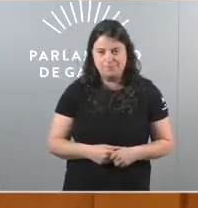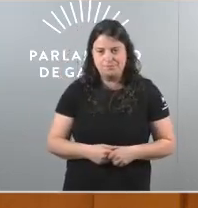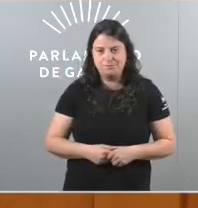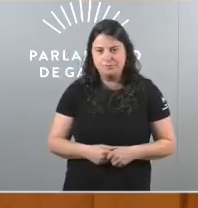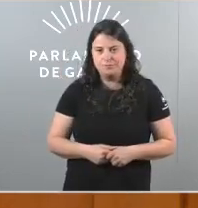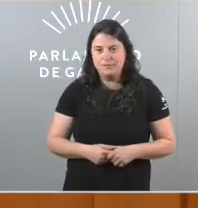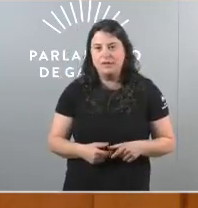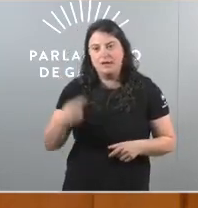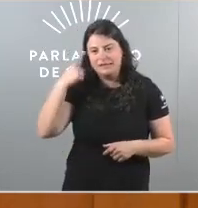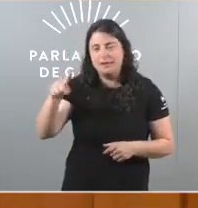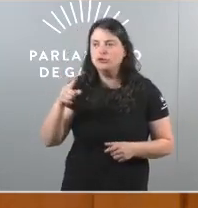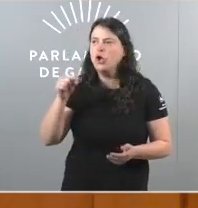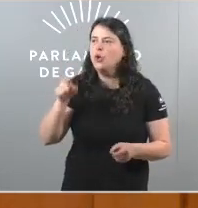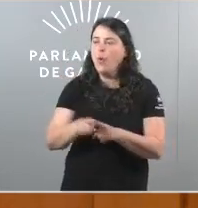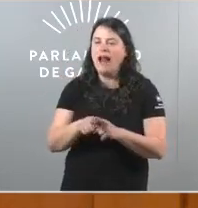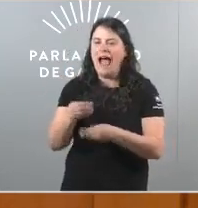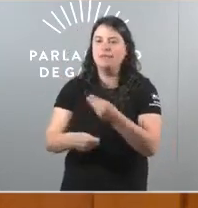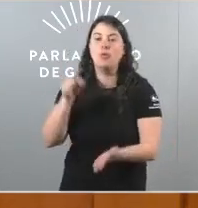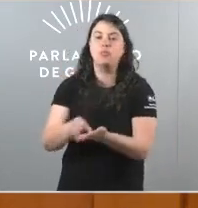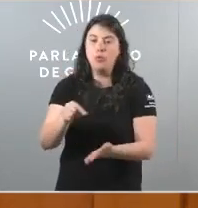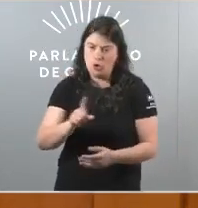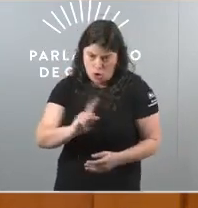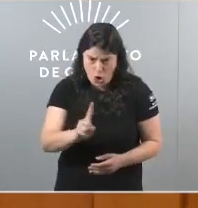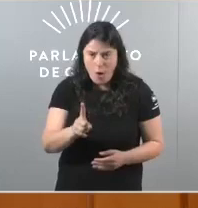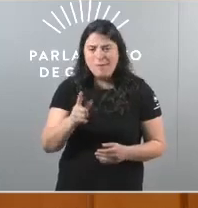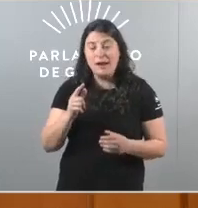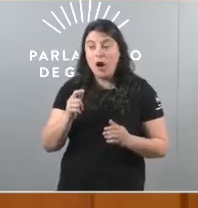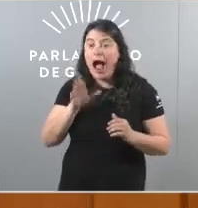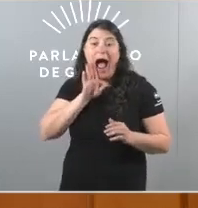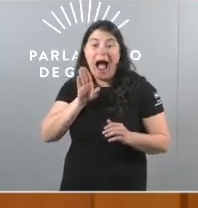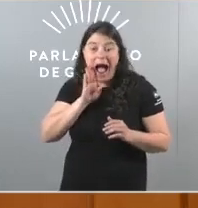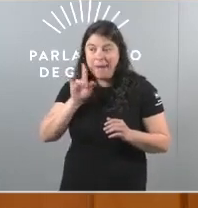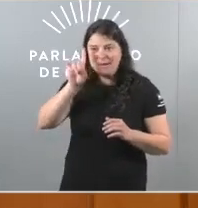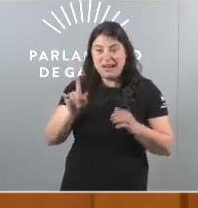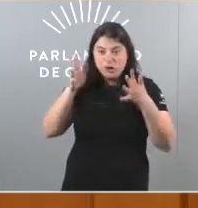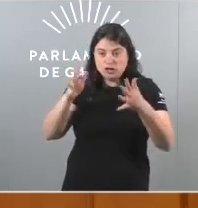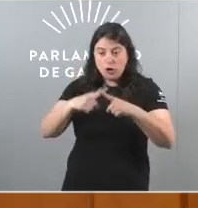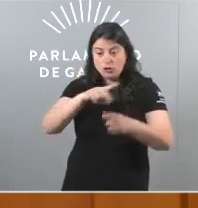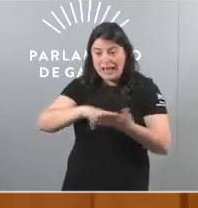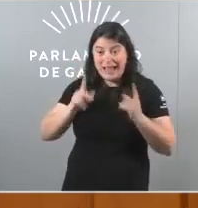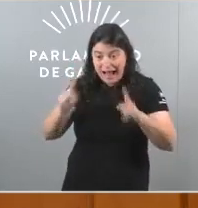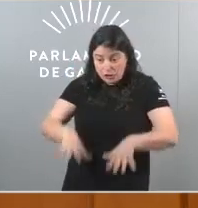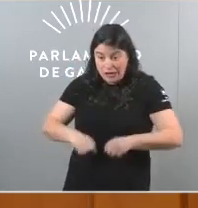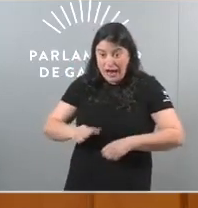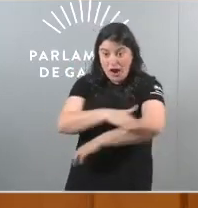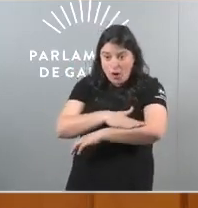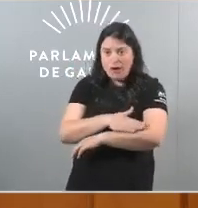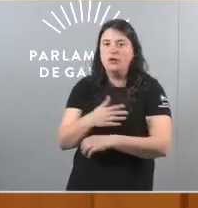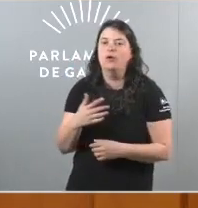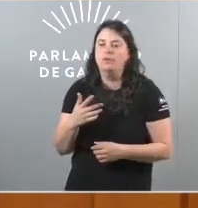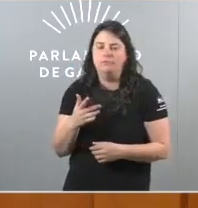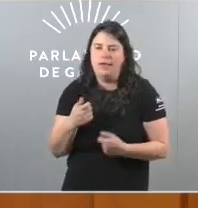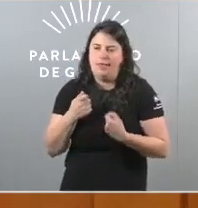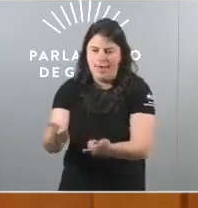non se fai en dous días pero traballaremos desde o primeiro Consello da Xunta para pagar esa débeda coas